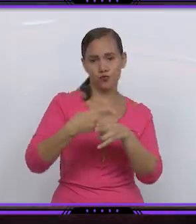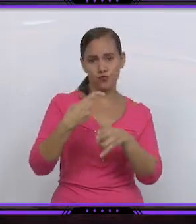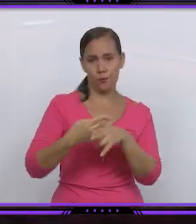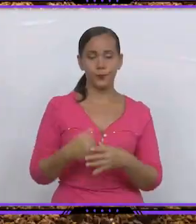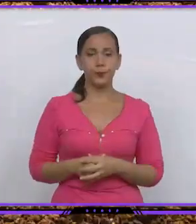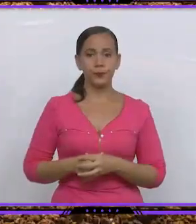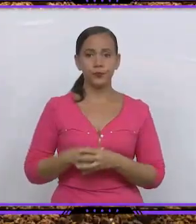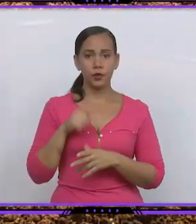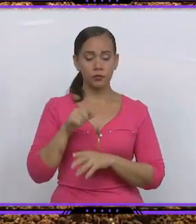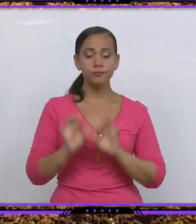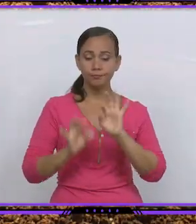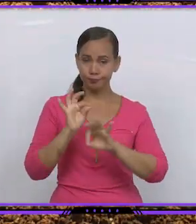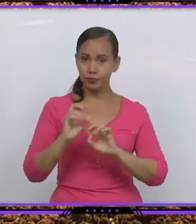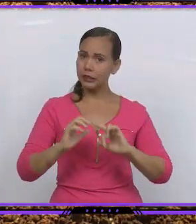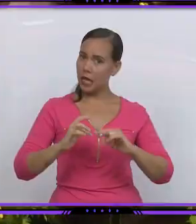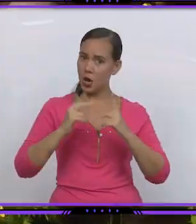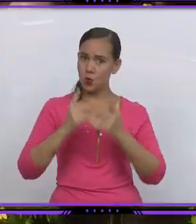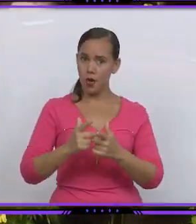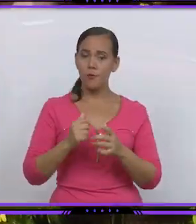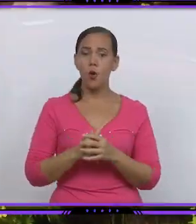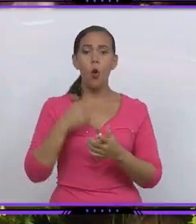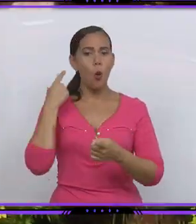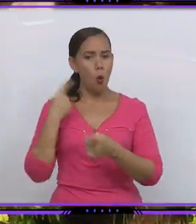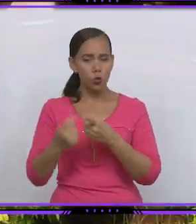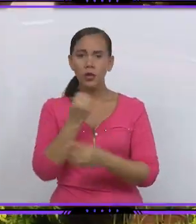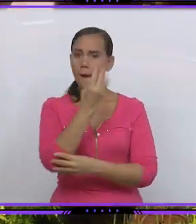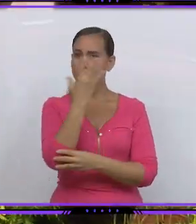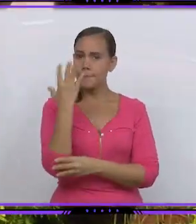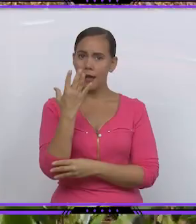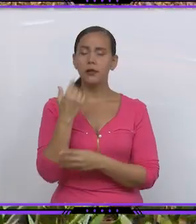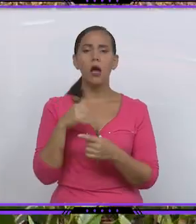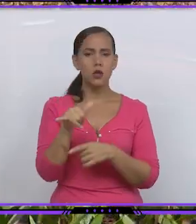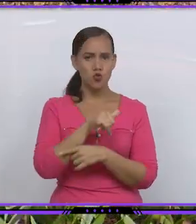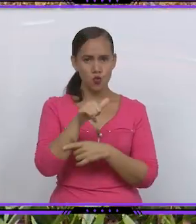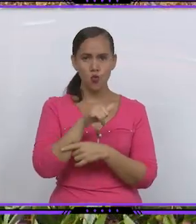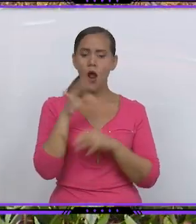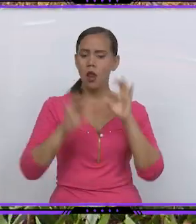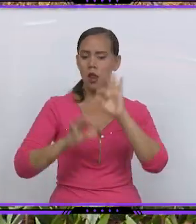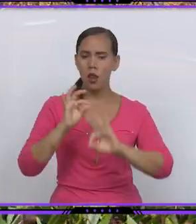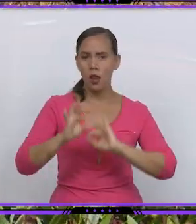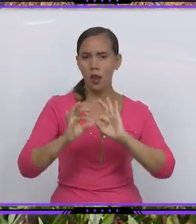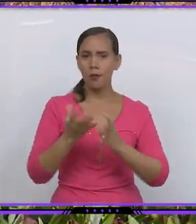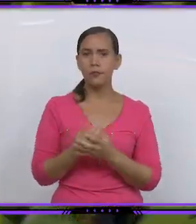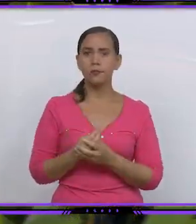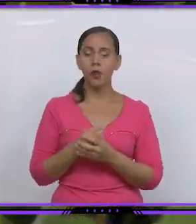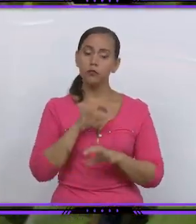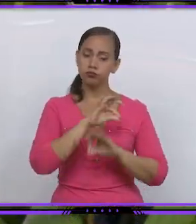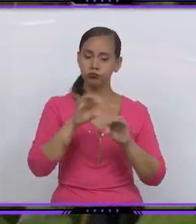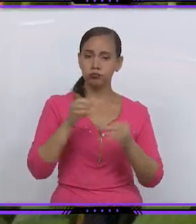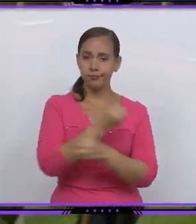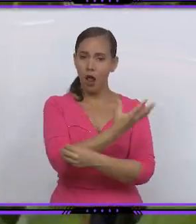vuelven las posturas de pino, acacia y eucalipto para el fomento de los bosques, gracias al manejo de las plantaciones